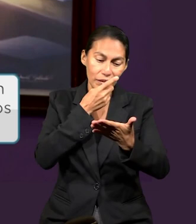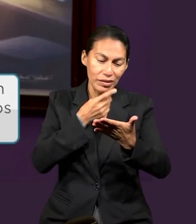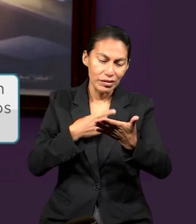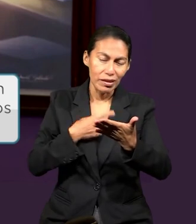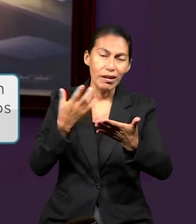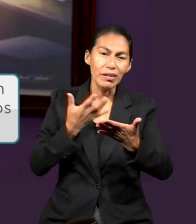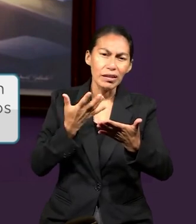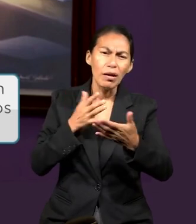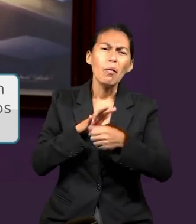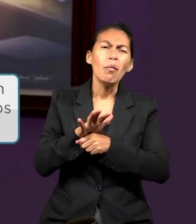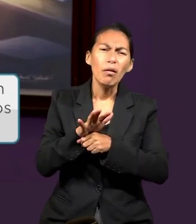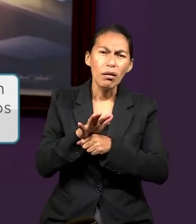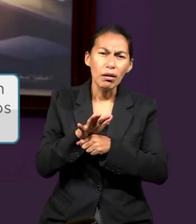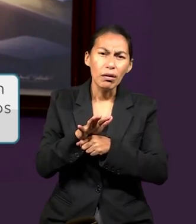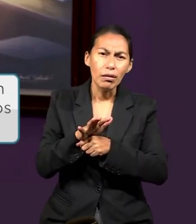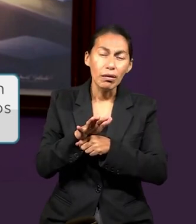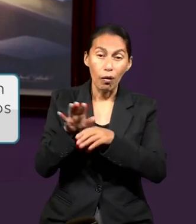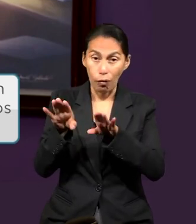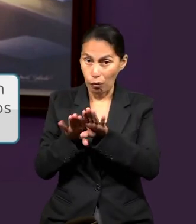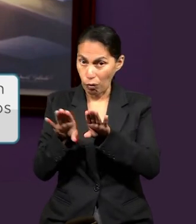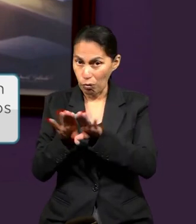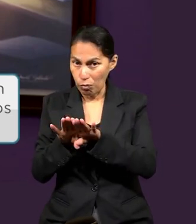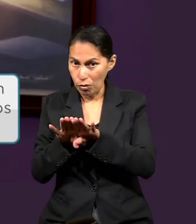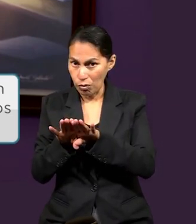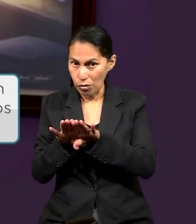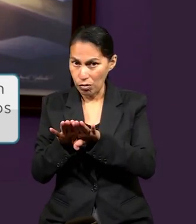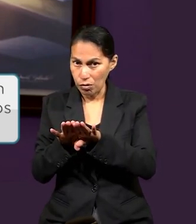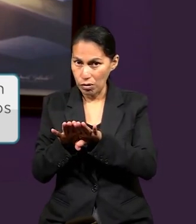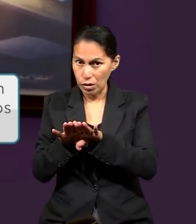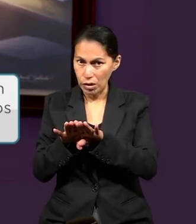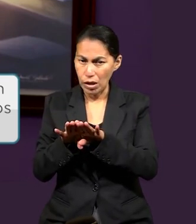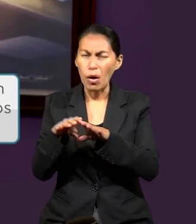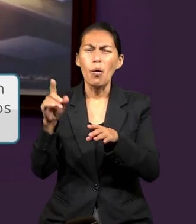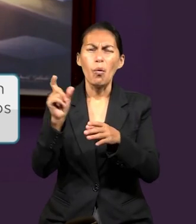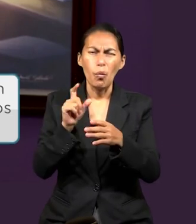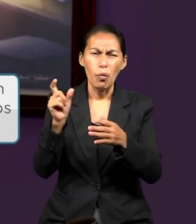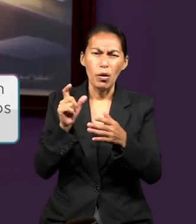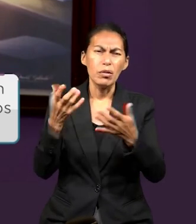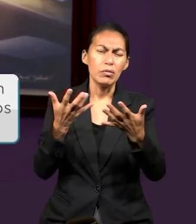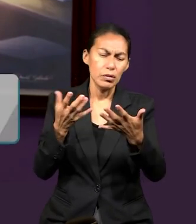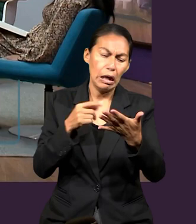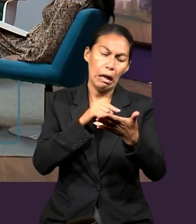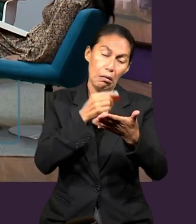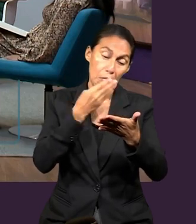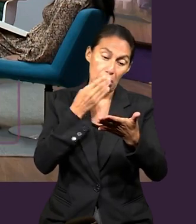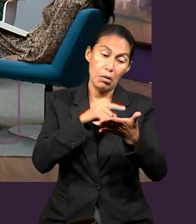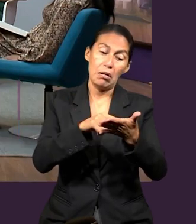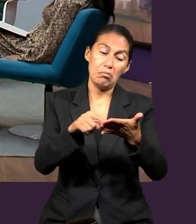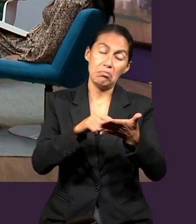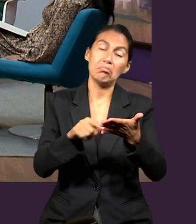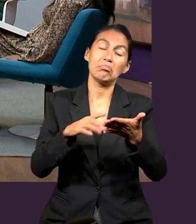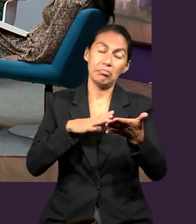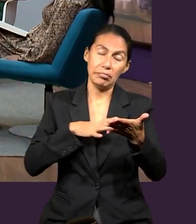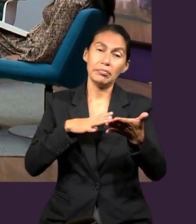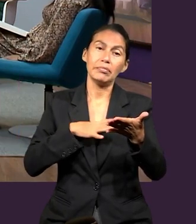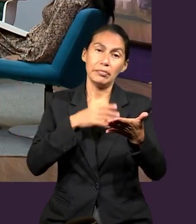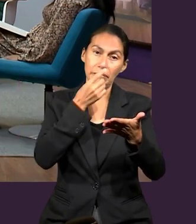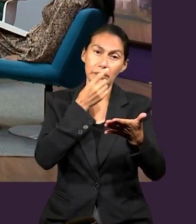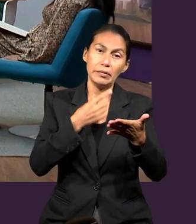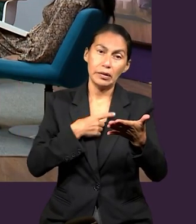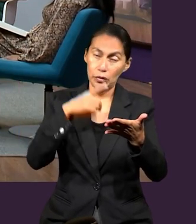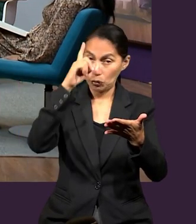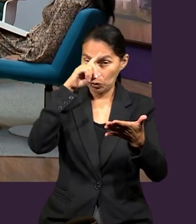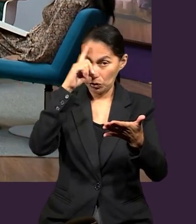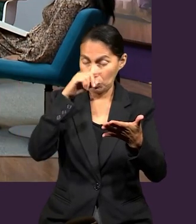y está estricto, o sea, qué es lo que debemos de hacer, cómo lo debemos de hacer y también en qué tiempo lo debemos